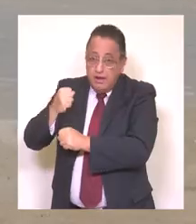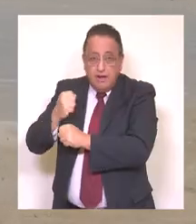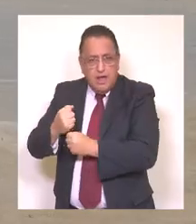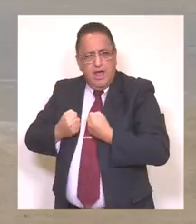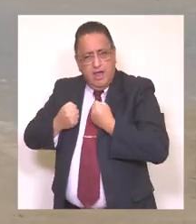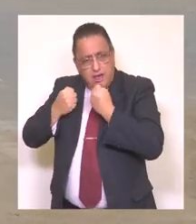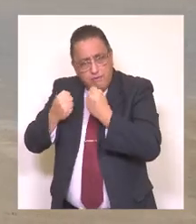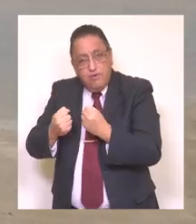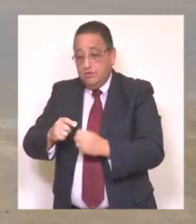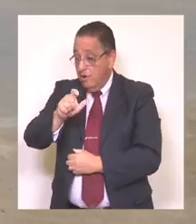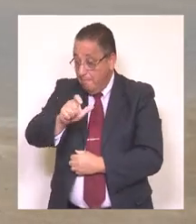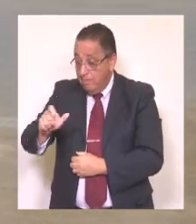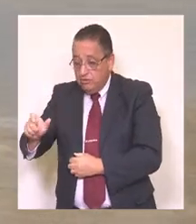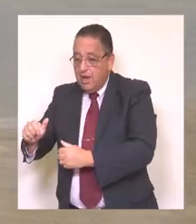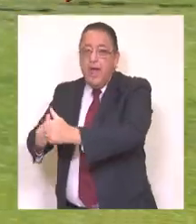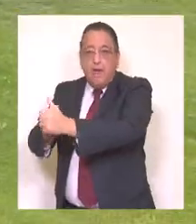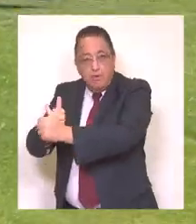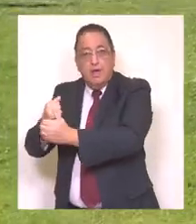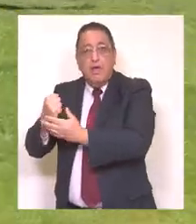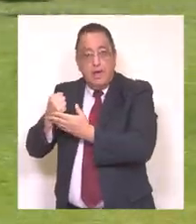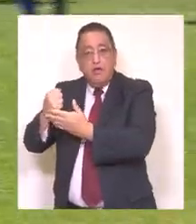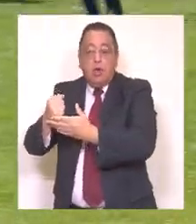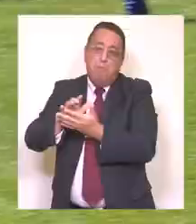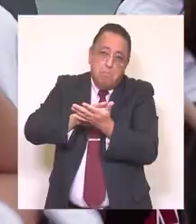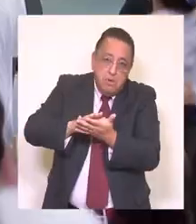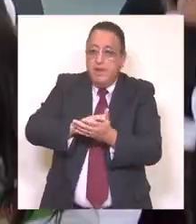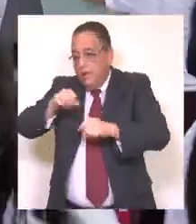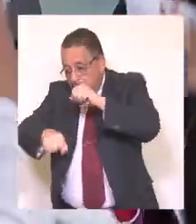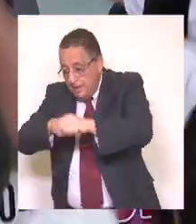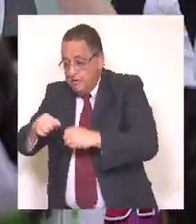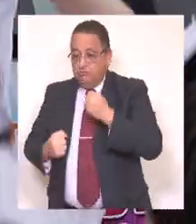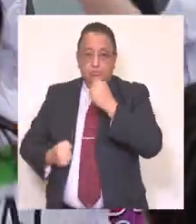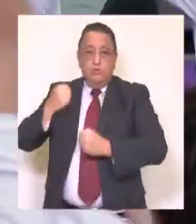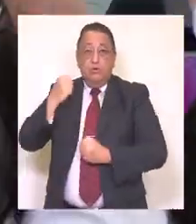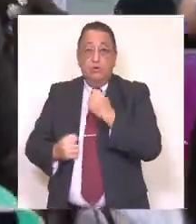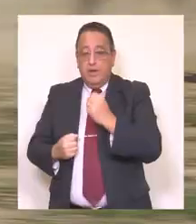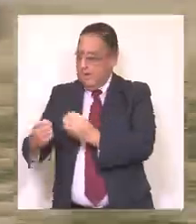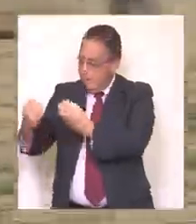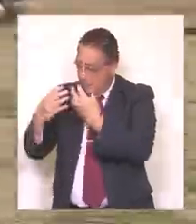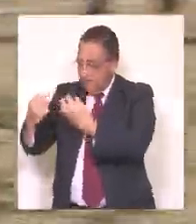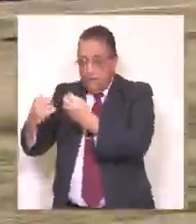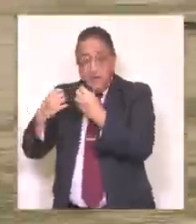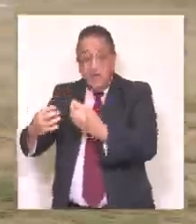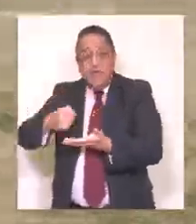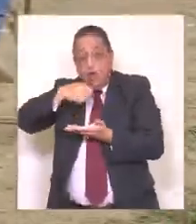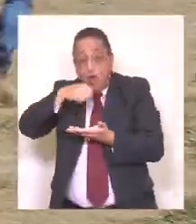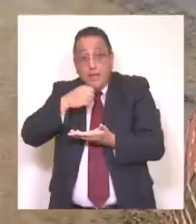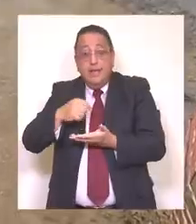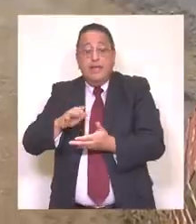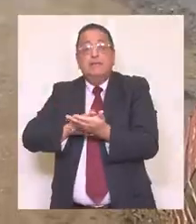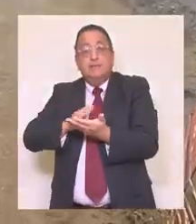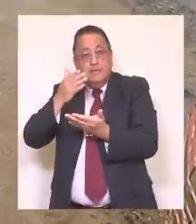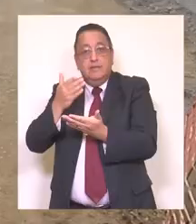e iniciativas en favor de las personas, tales como cicletadas, corridas, capacitación, talleres de alimentación